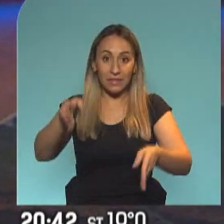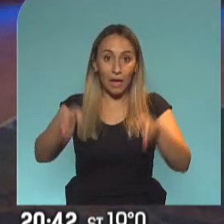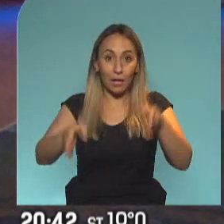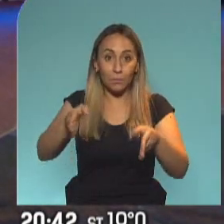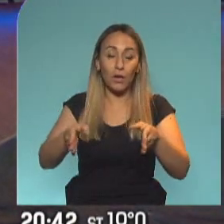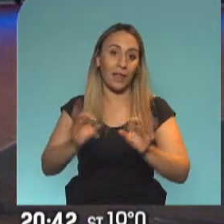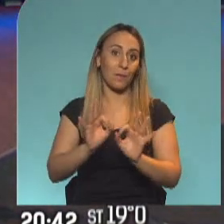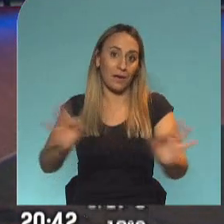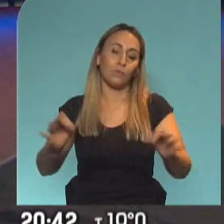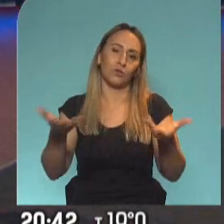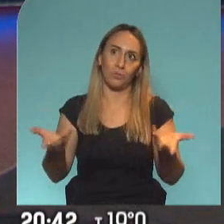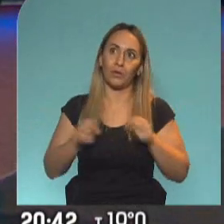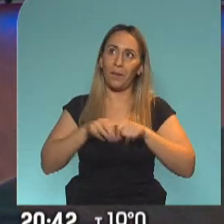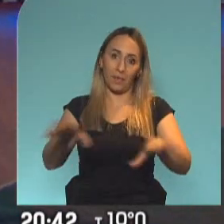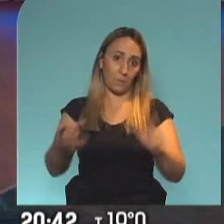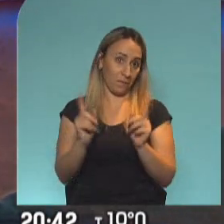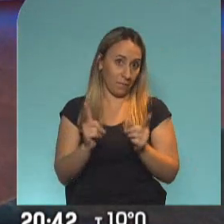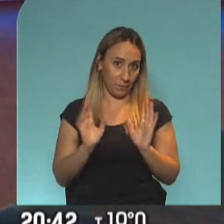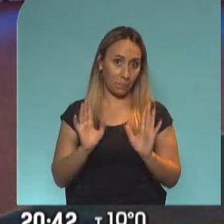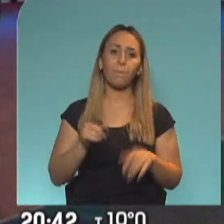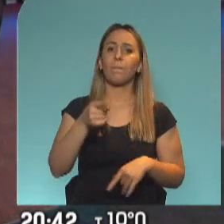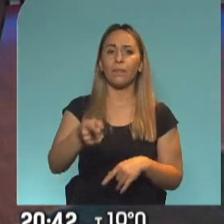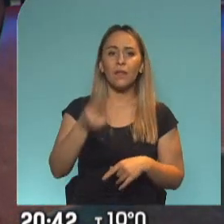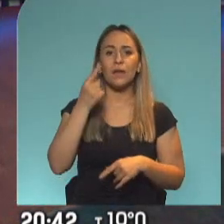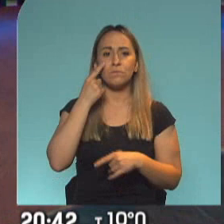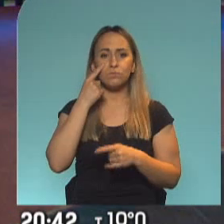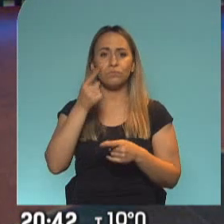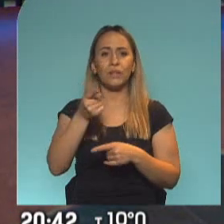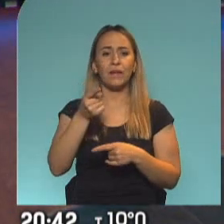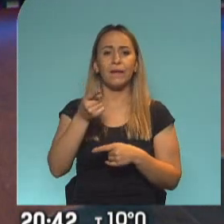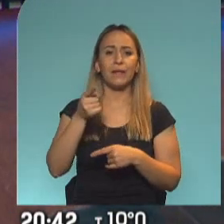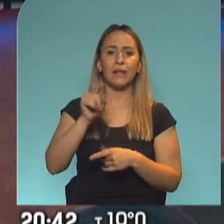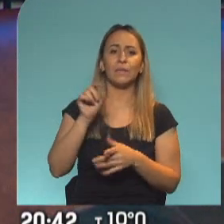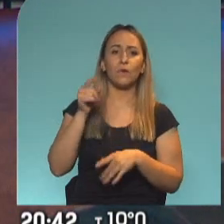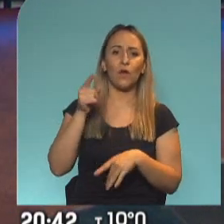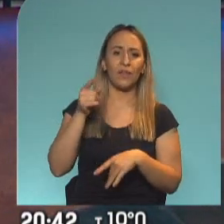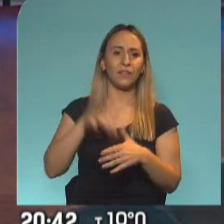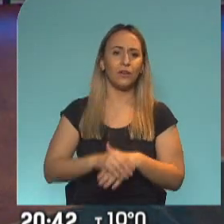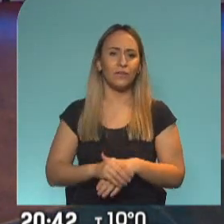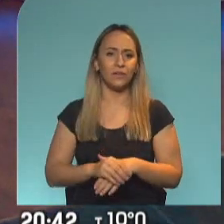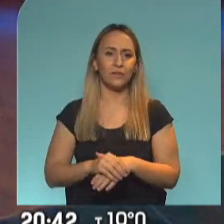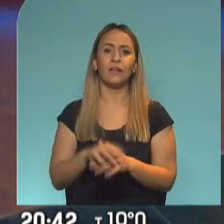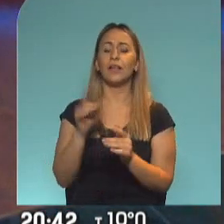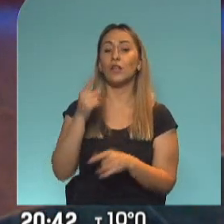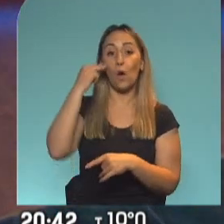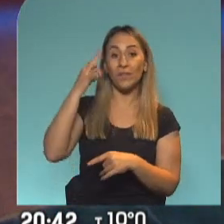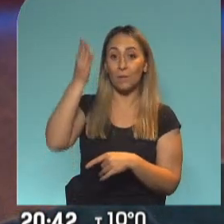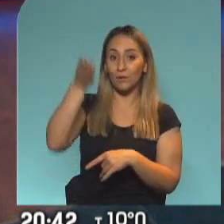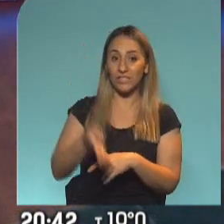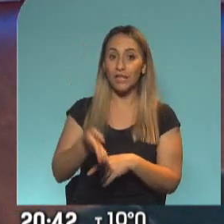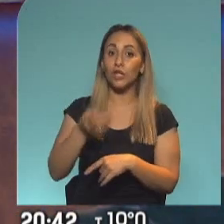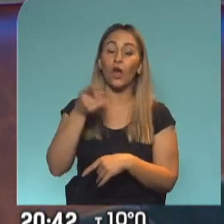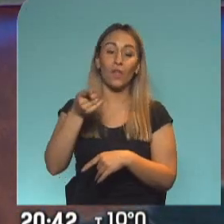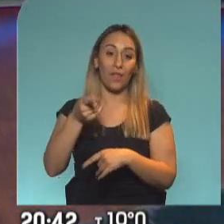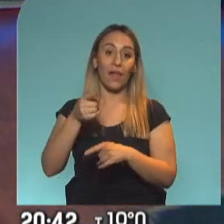contexto pandémico claramente. Se representa el destino del 90%. Eso es un dato importante a tener en cuenta de los turistas durante el